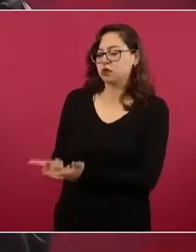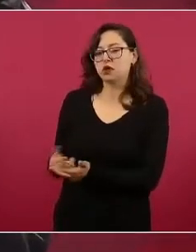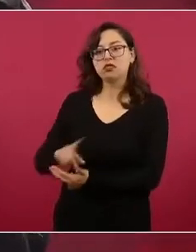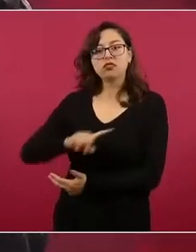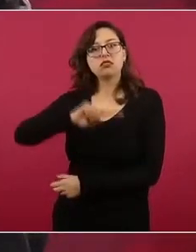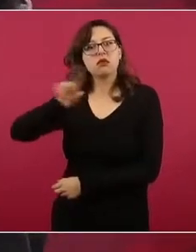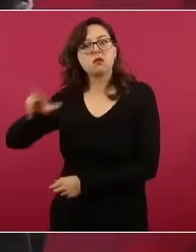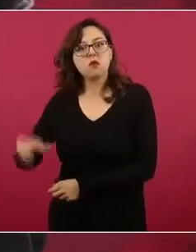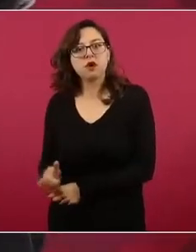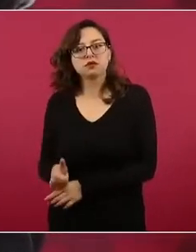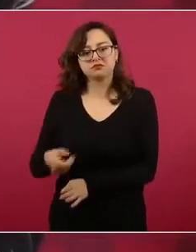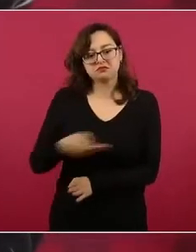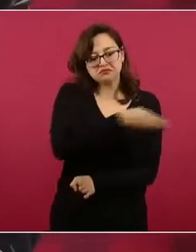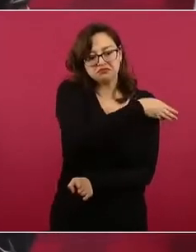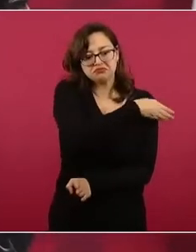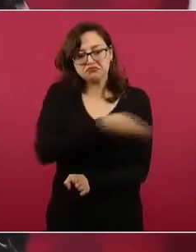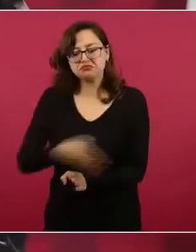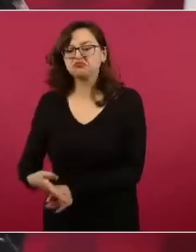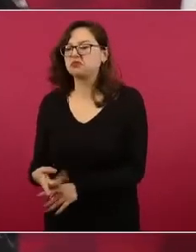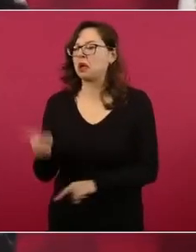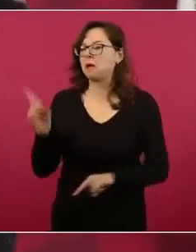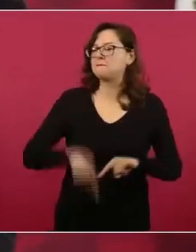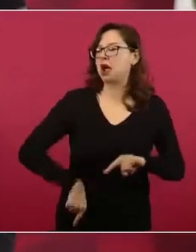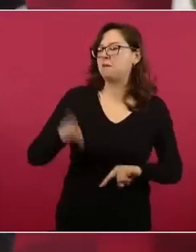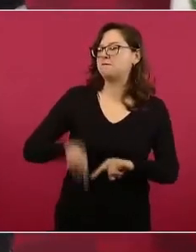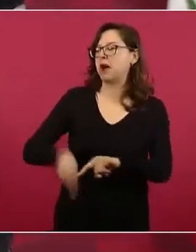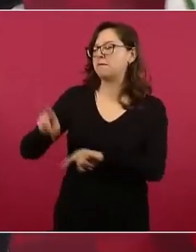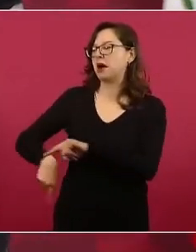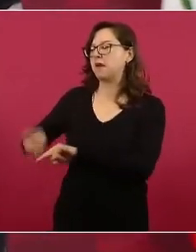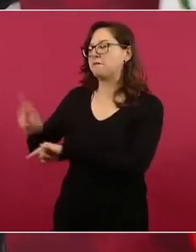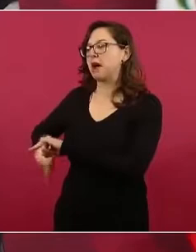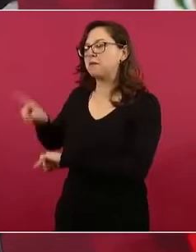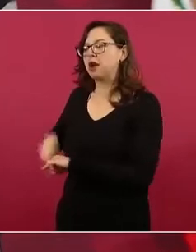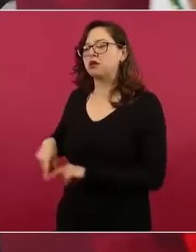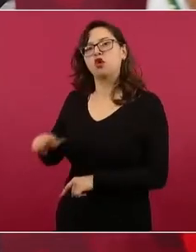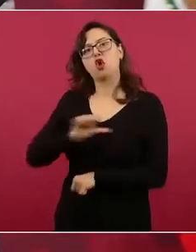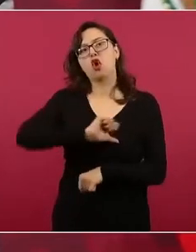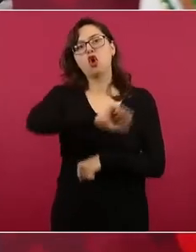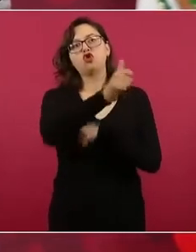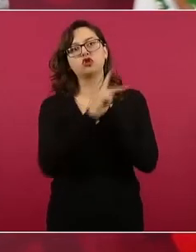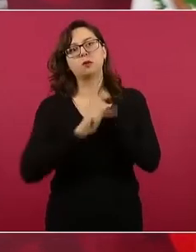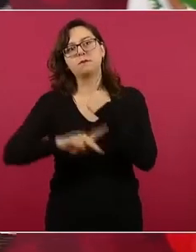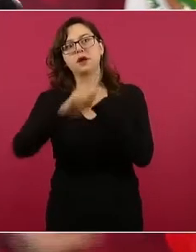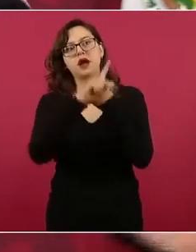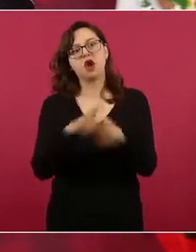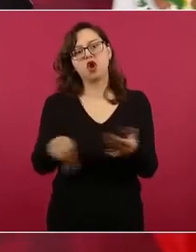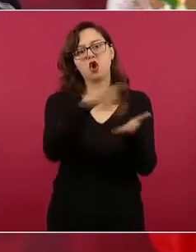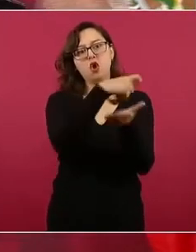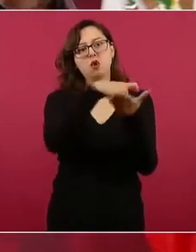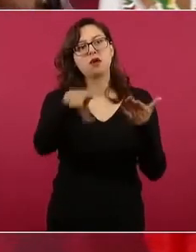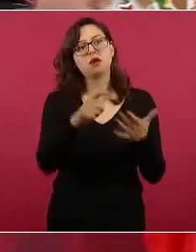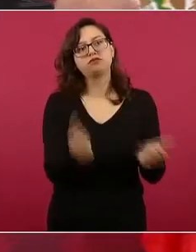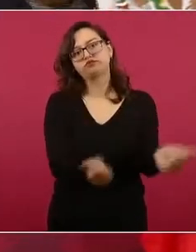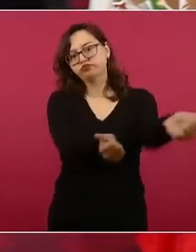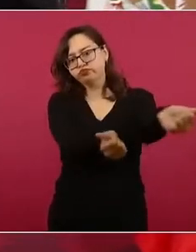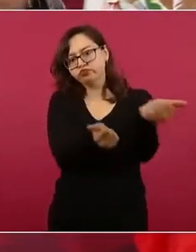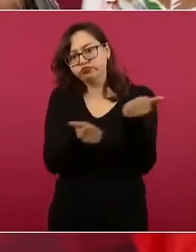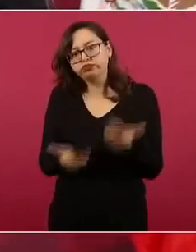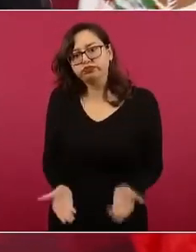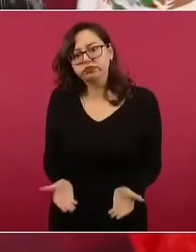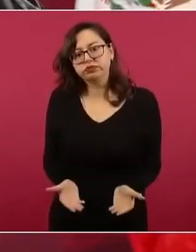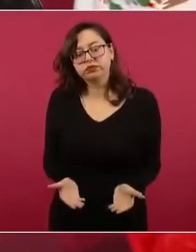de fertilizantes, pues estos son los saldos,